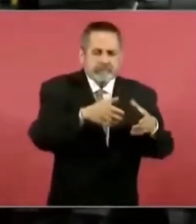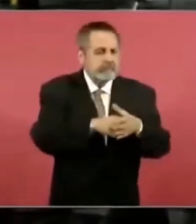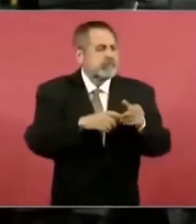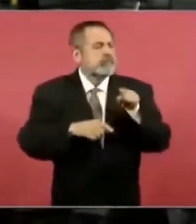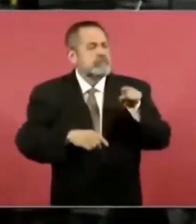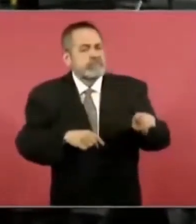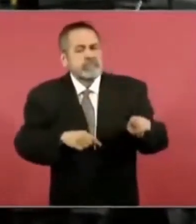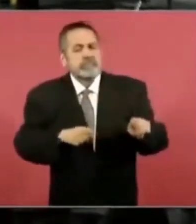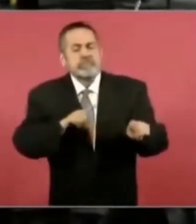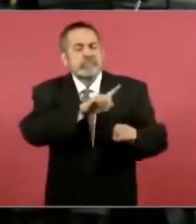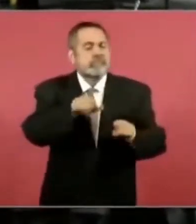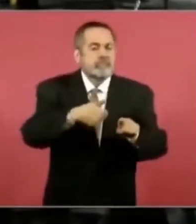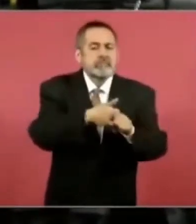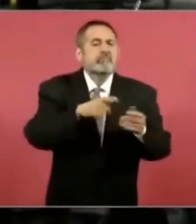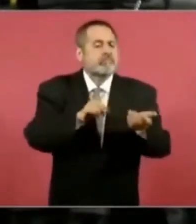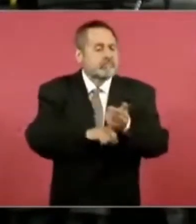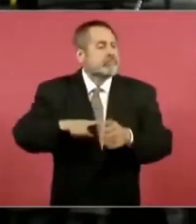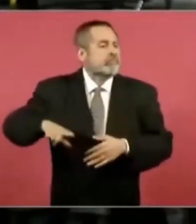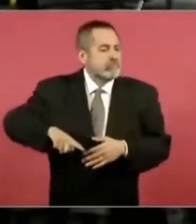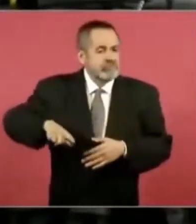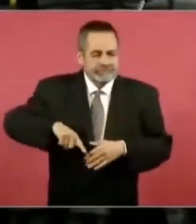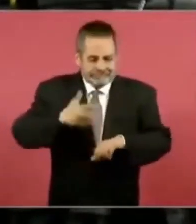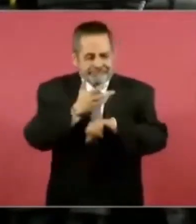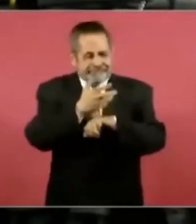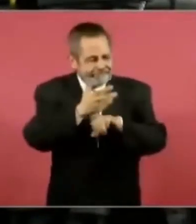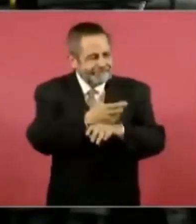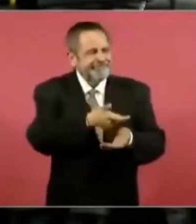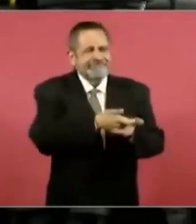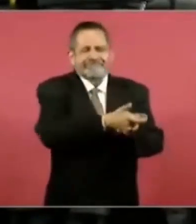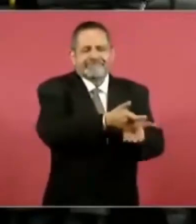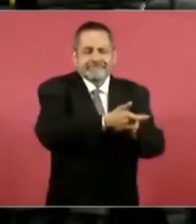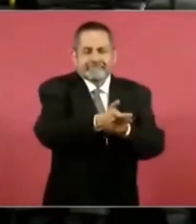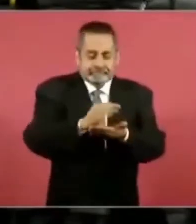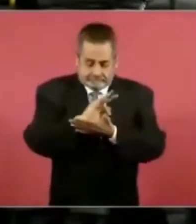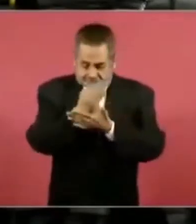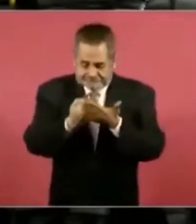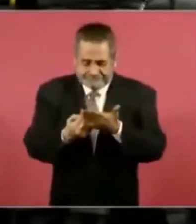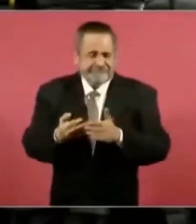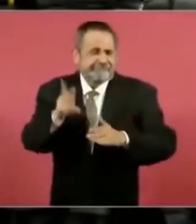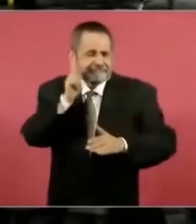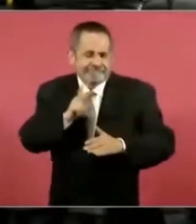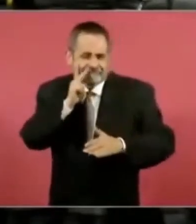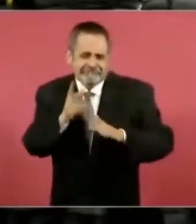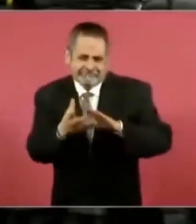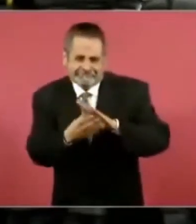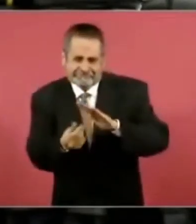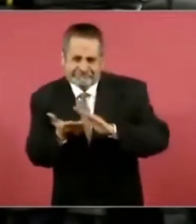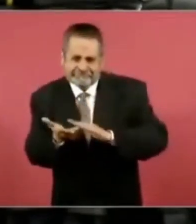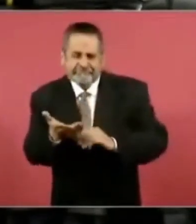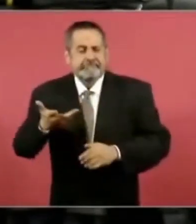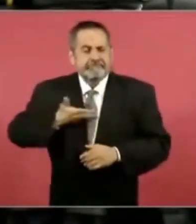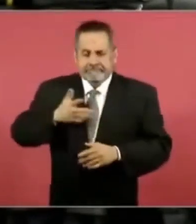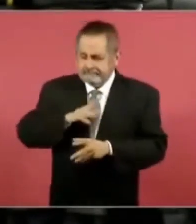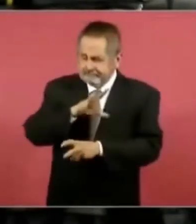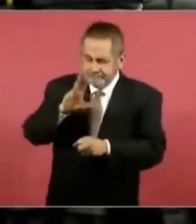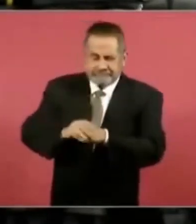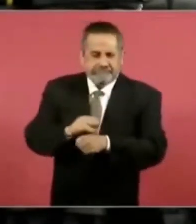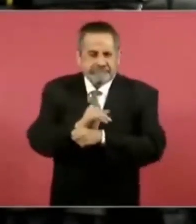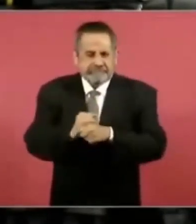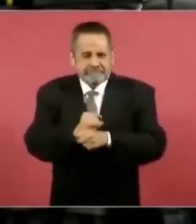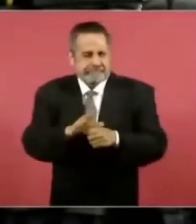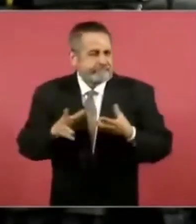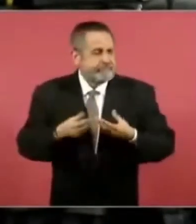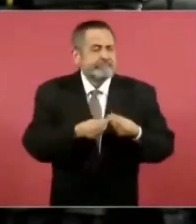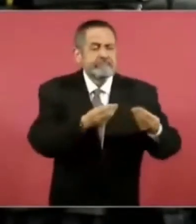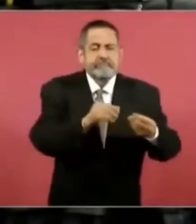sino además del gobierno estadounidense. Las facturas están. Está también toda mi investigación y la investigación